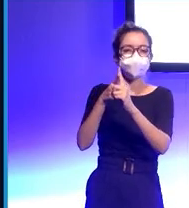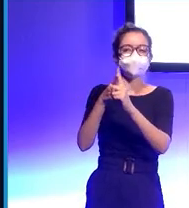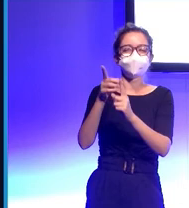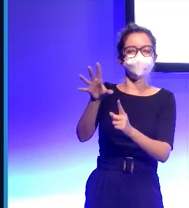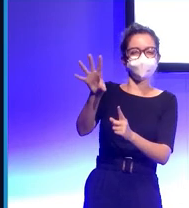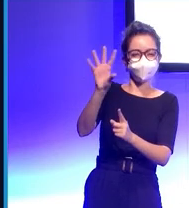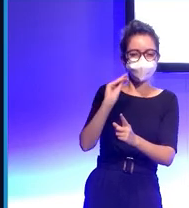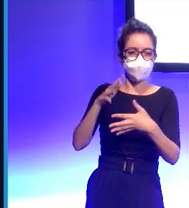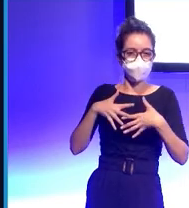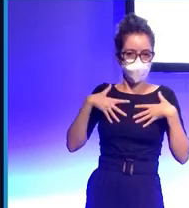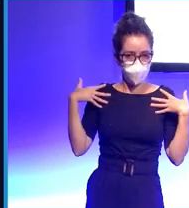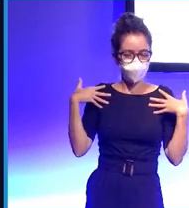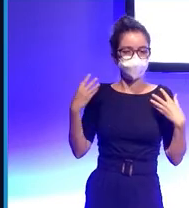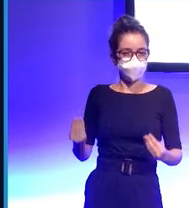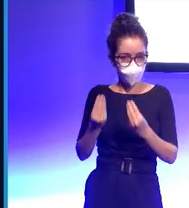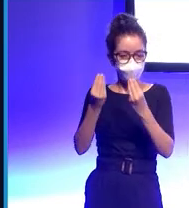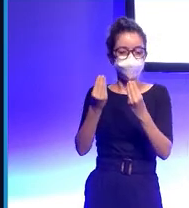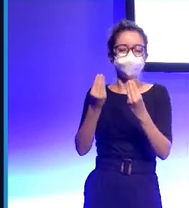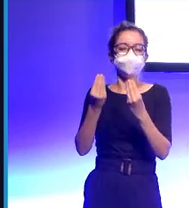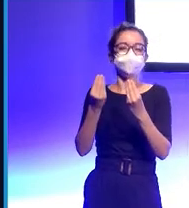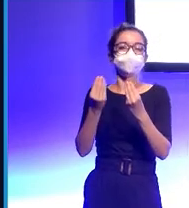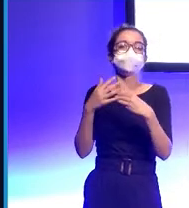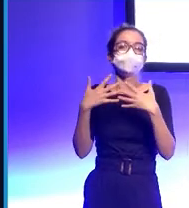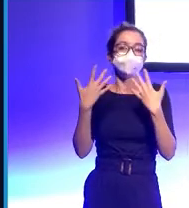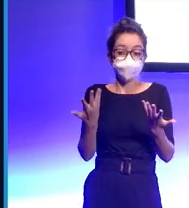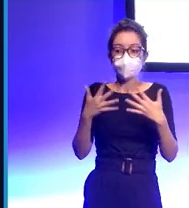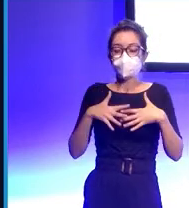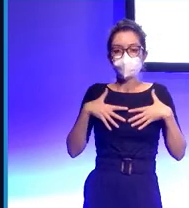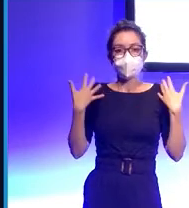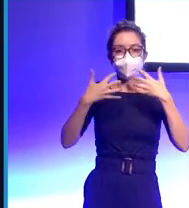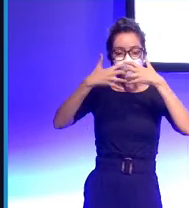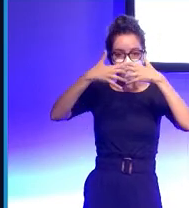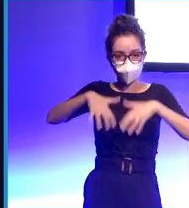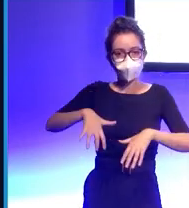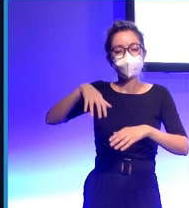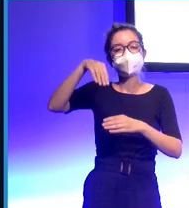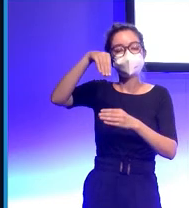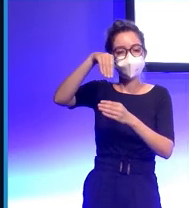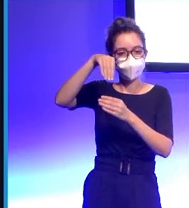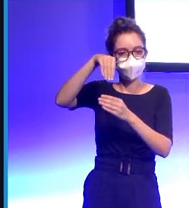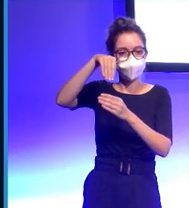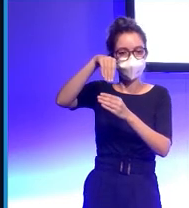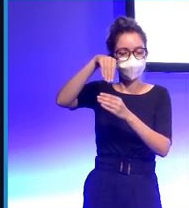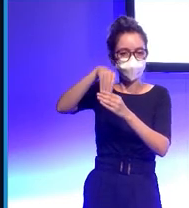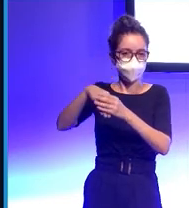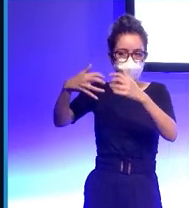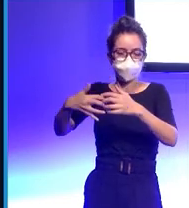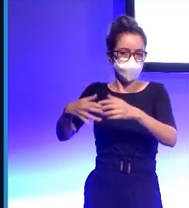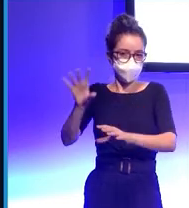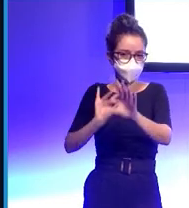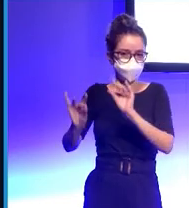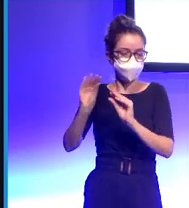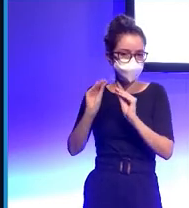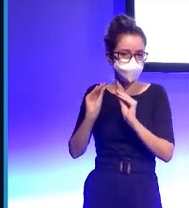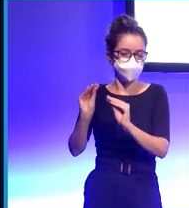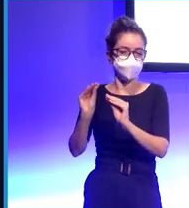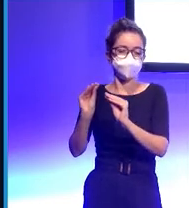incorporar la percepción automática de emociones al sistema de decisión de la máquina o del robot para